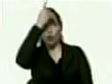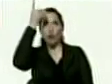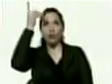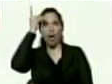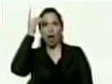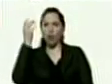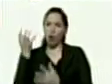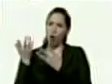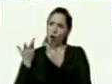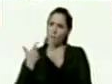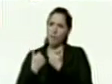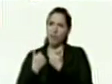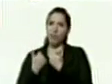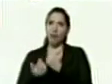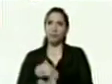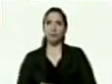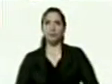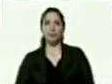comentando